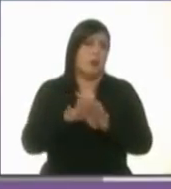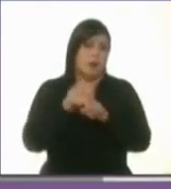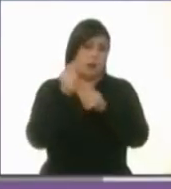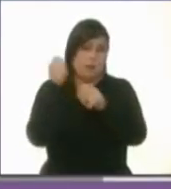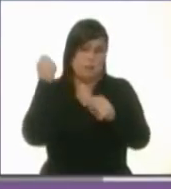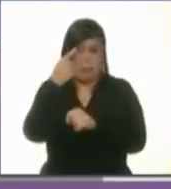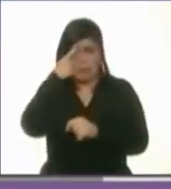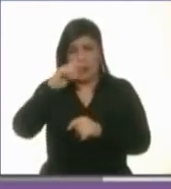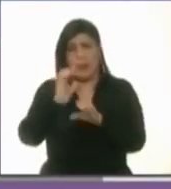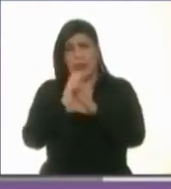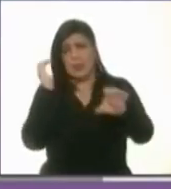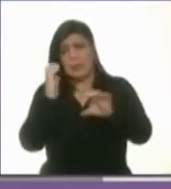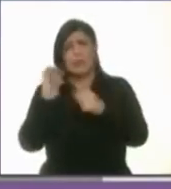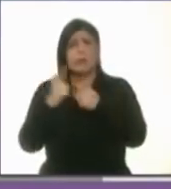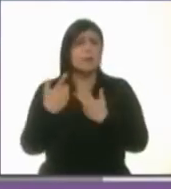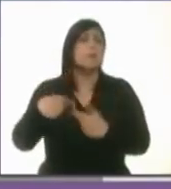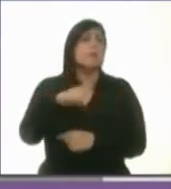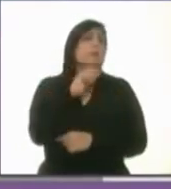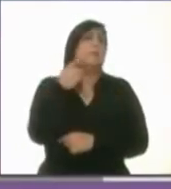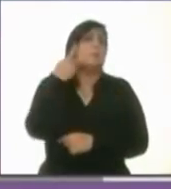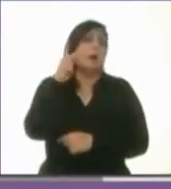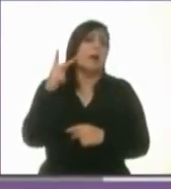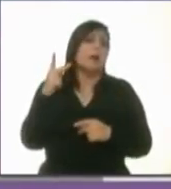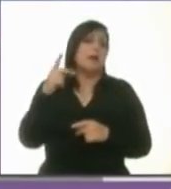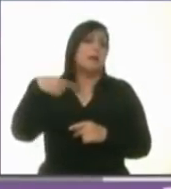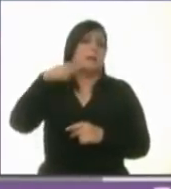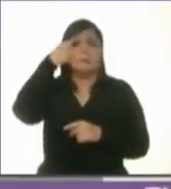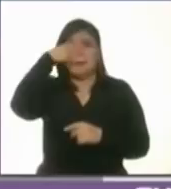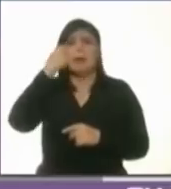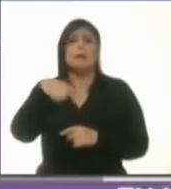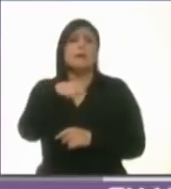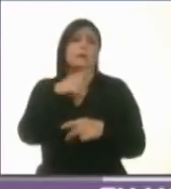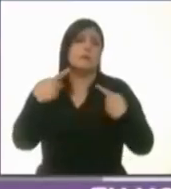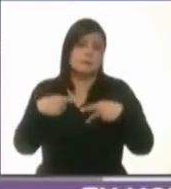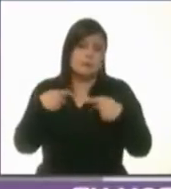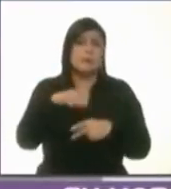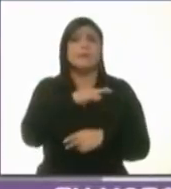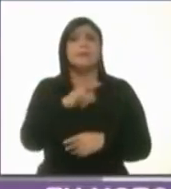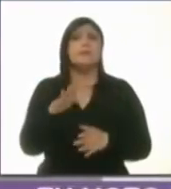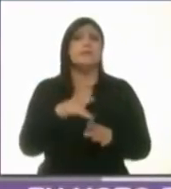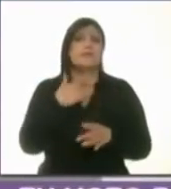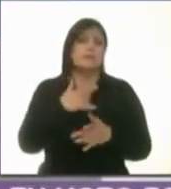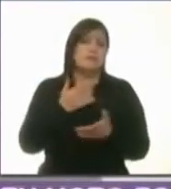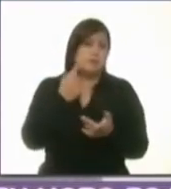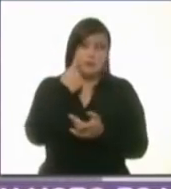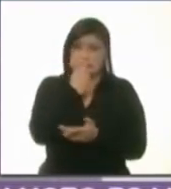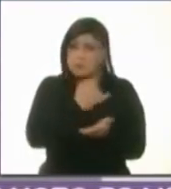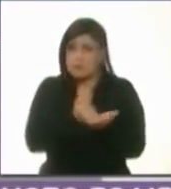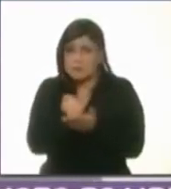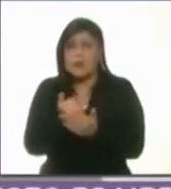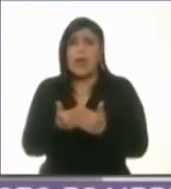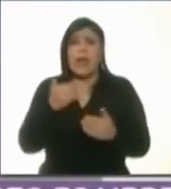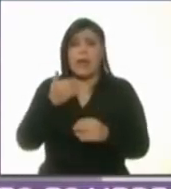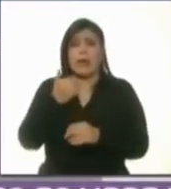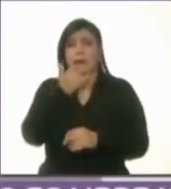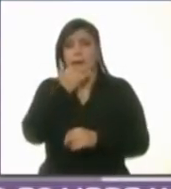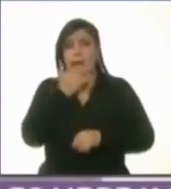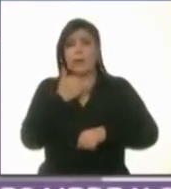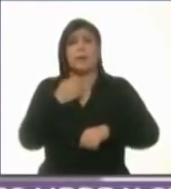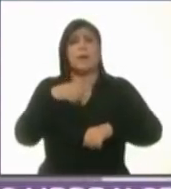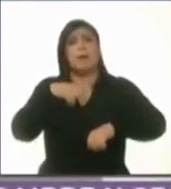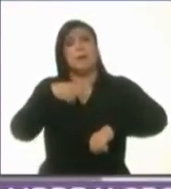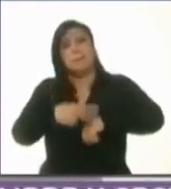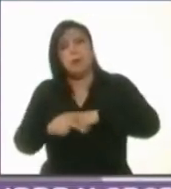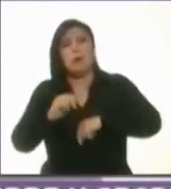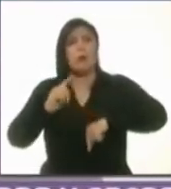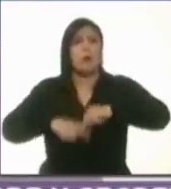para que todos los ciudadanos y también el gobierno podamos tomar decisiones en base a esto y podamos prevenir los riesgos a la salud. Para eso